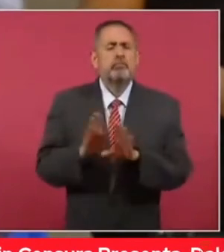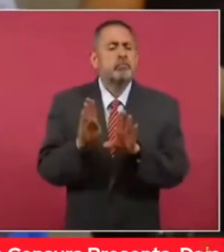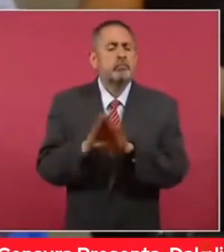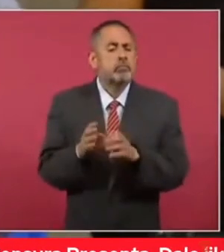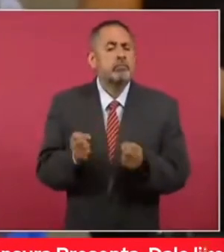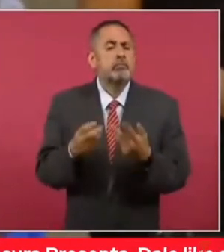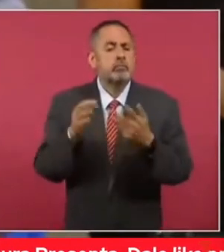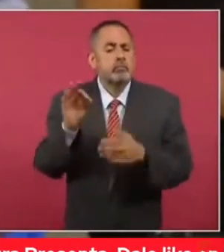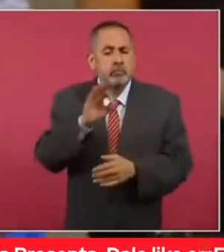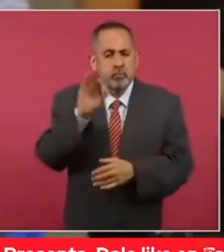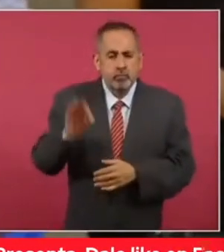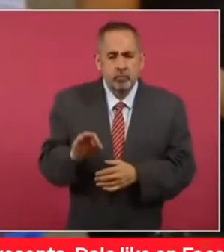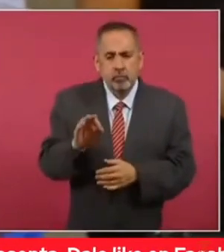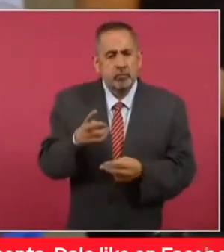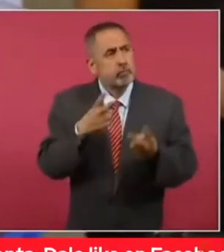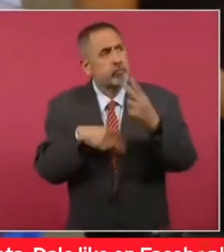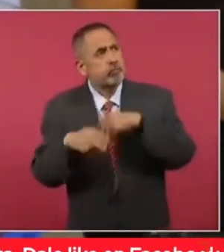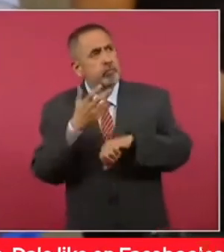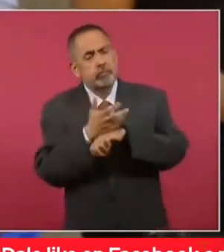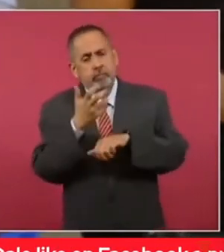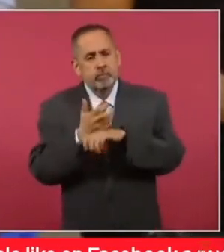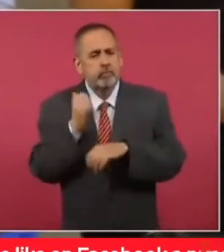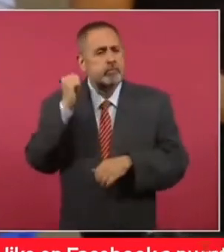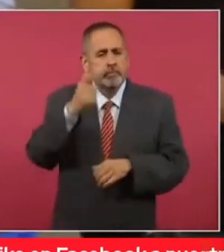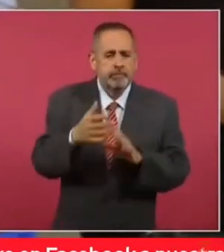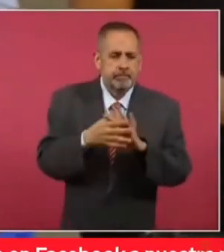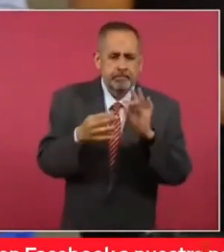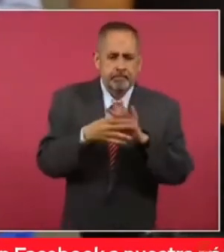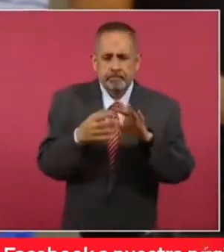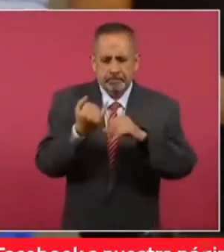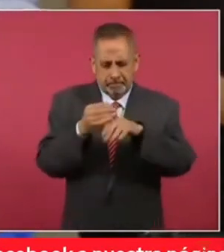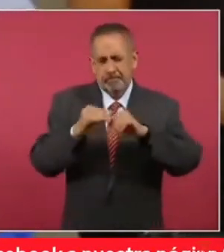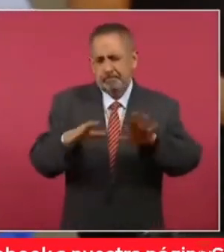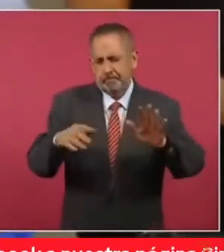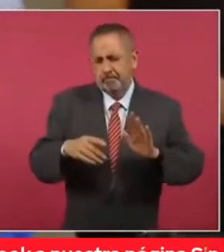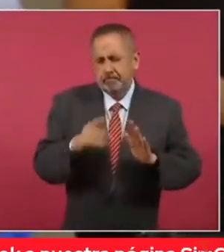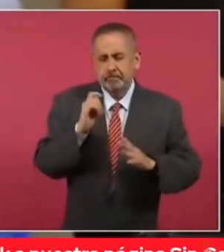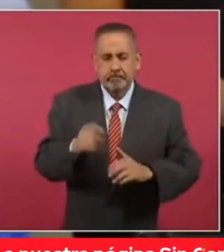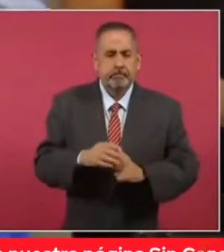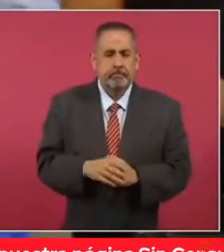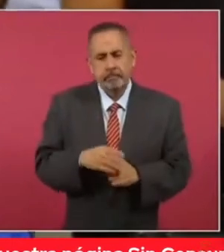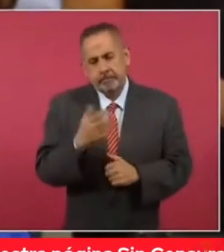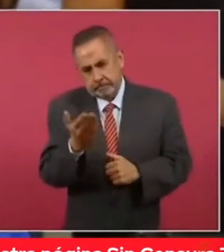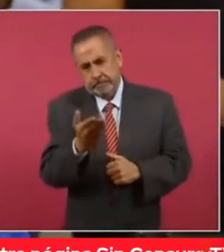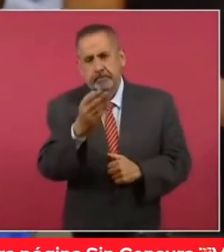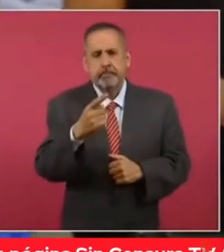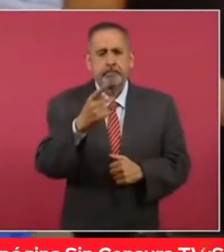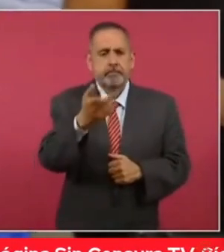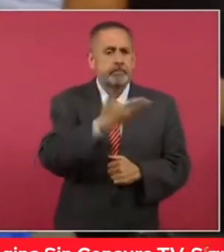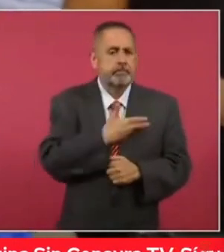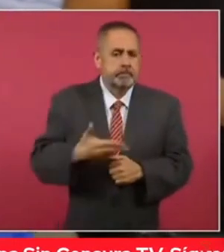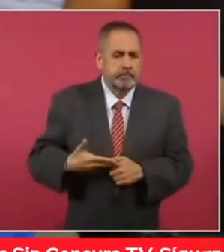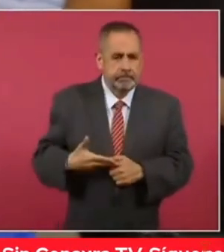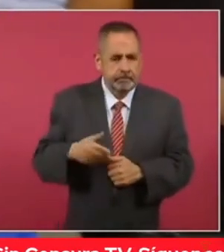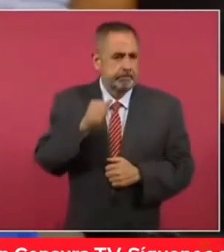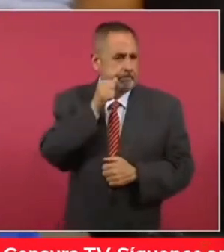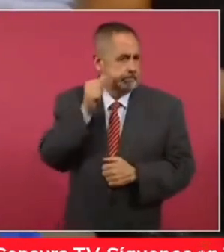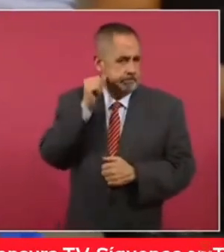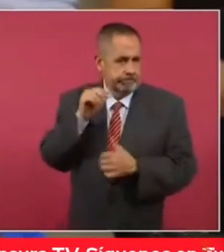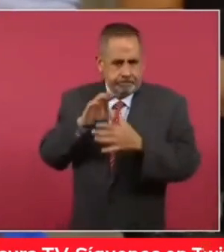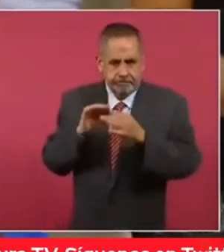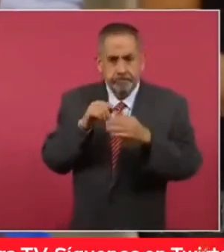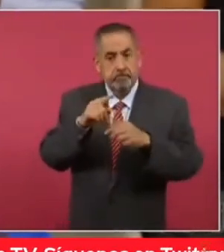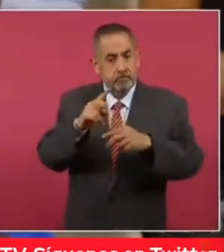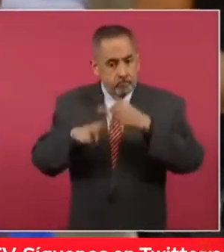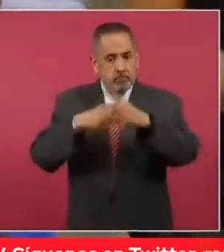porcentaje provienen de Estados Unidos si nos pudieran actualizar ese tema? Y para usted, presidente, sobre lo que comentó ayer que va